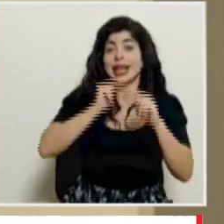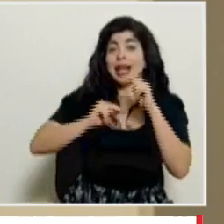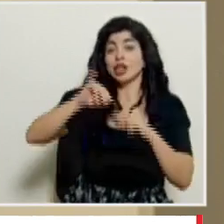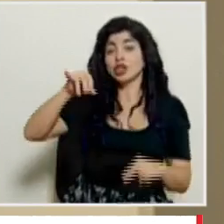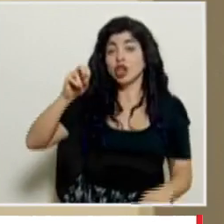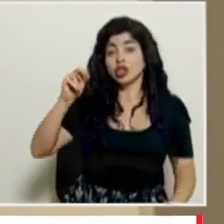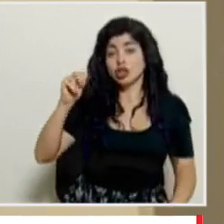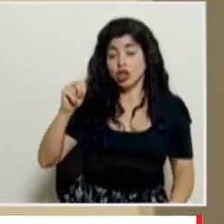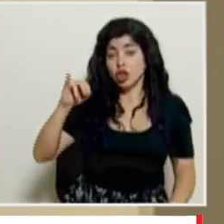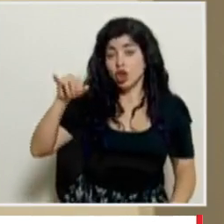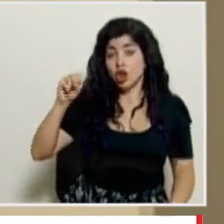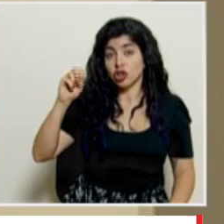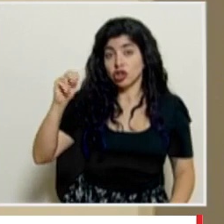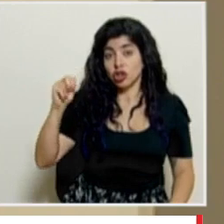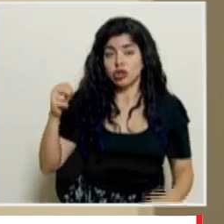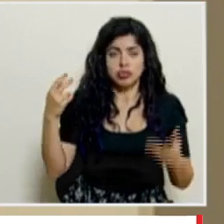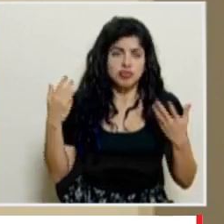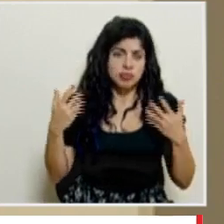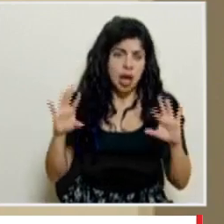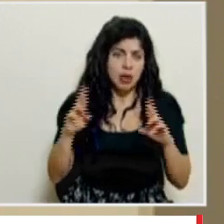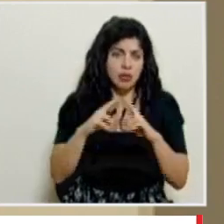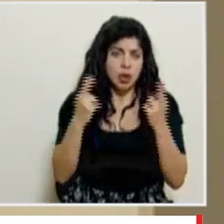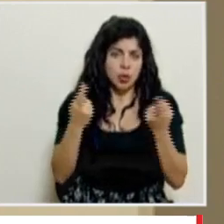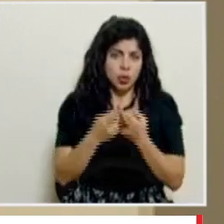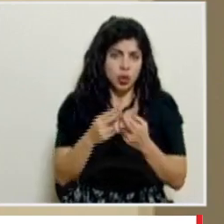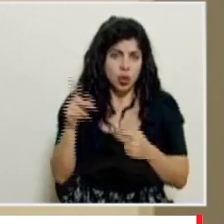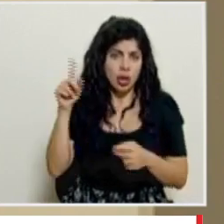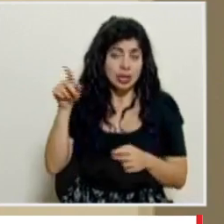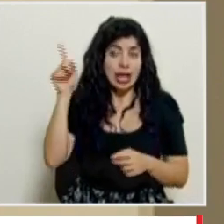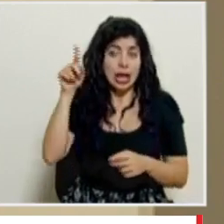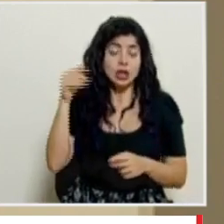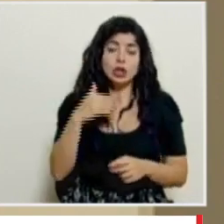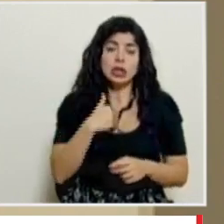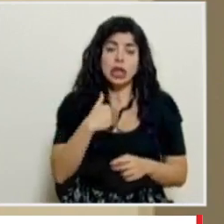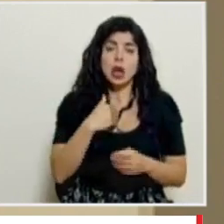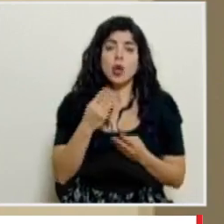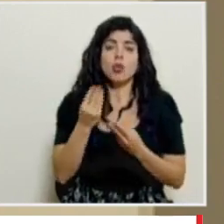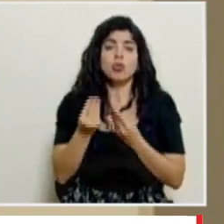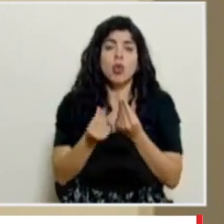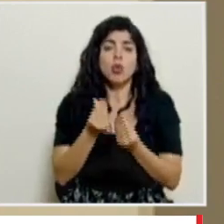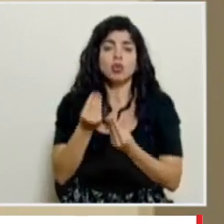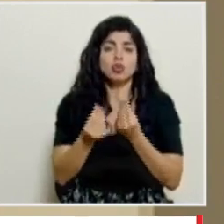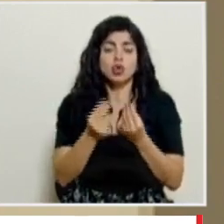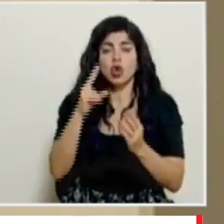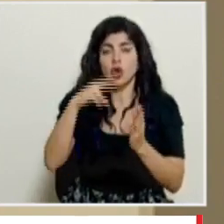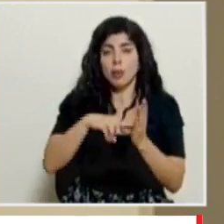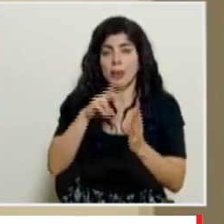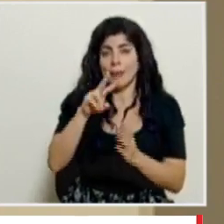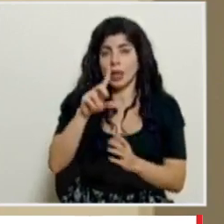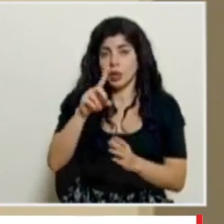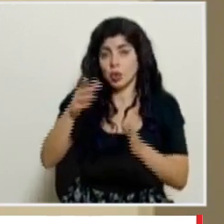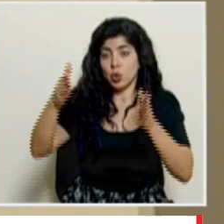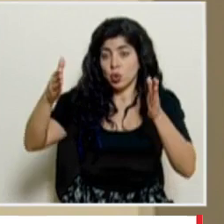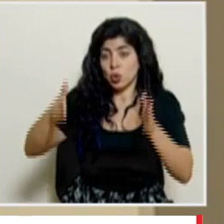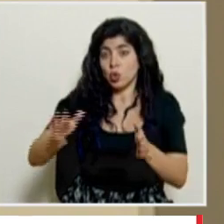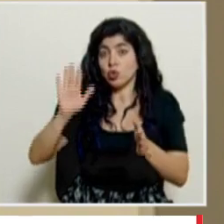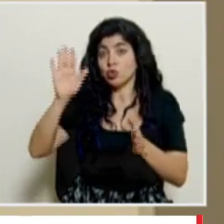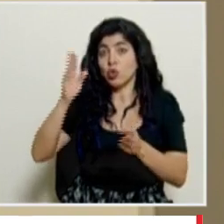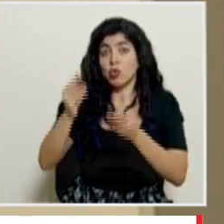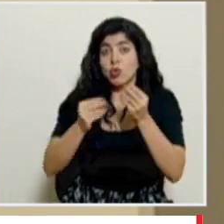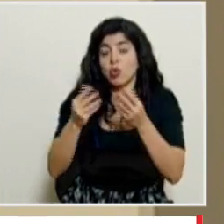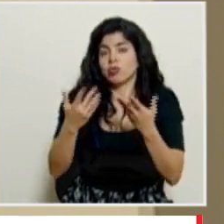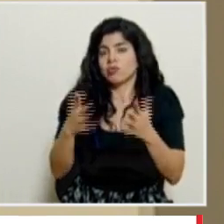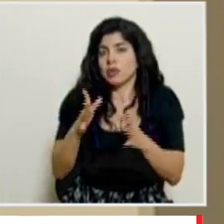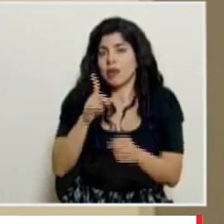Johnson bueno si ya tuvimos una reunión con ellos en realidad ellos tienen la producción del 2021 prácticamente